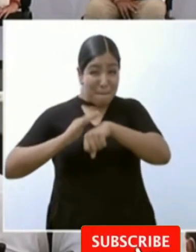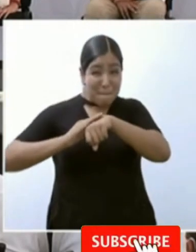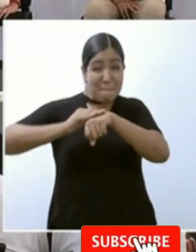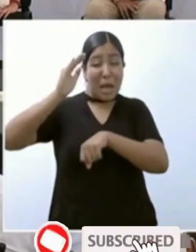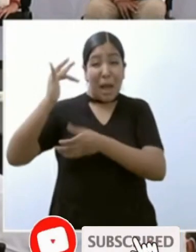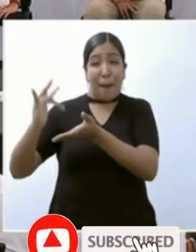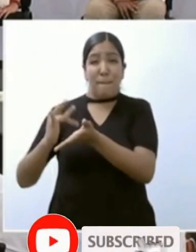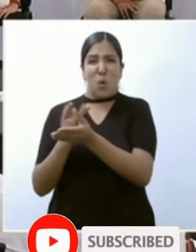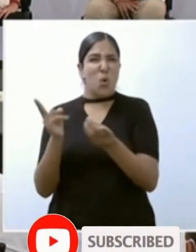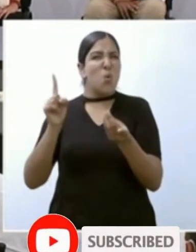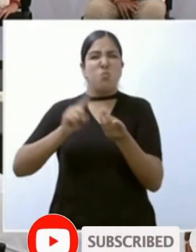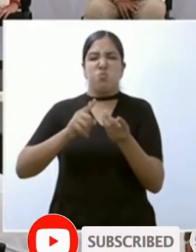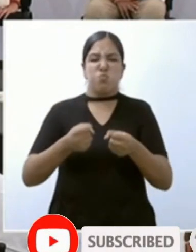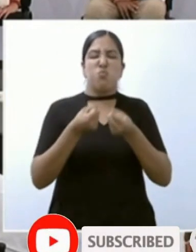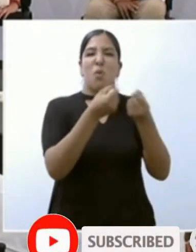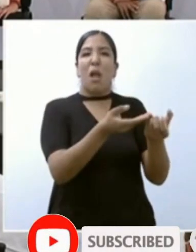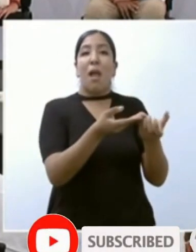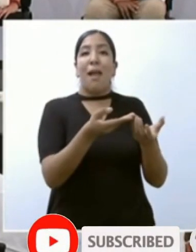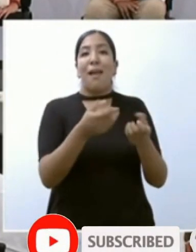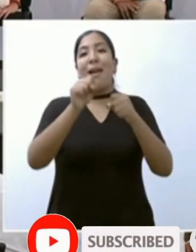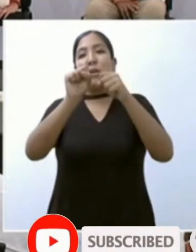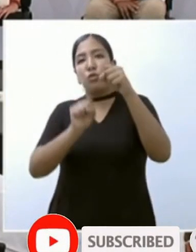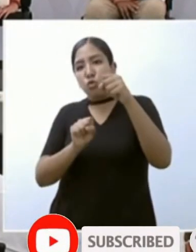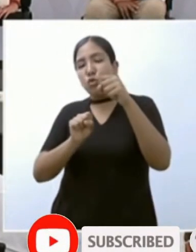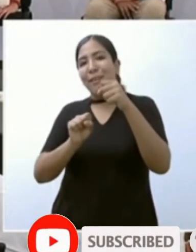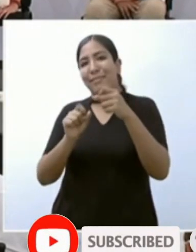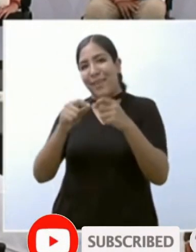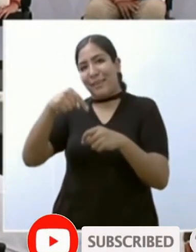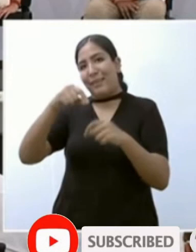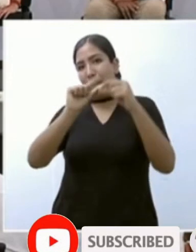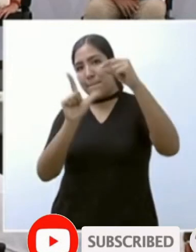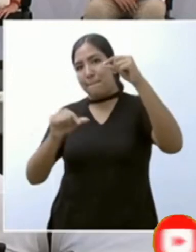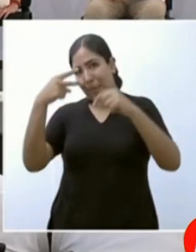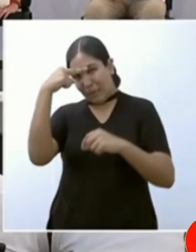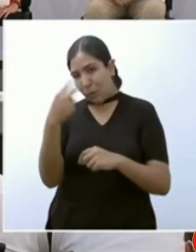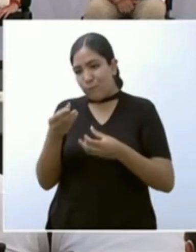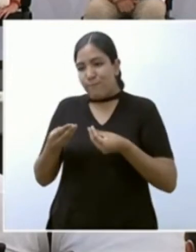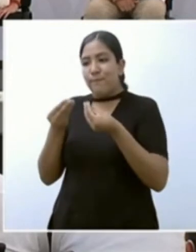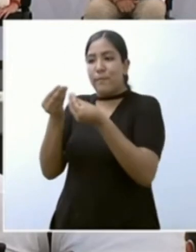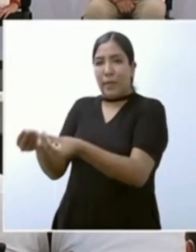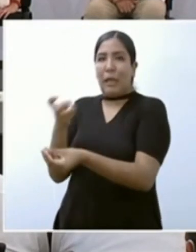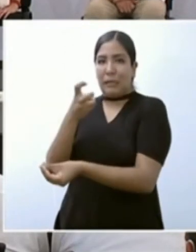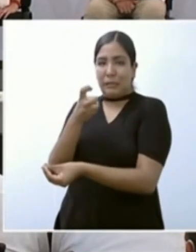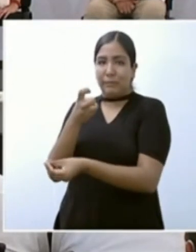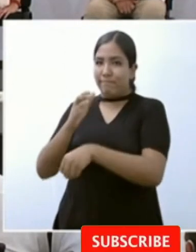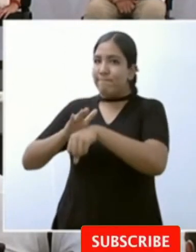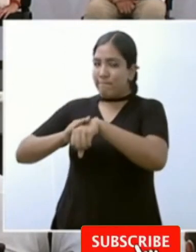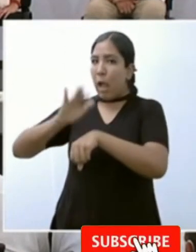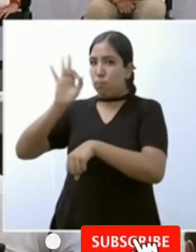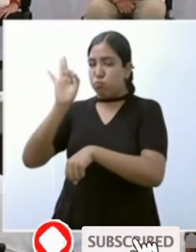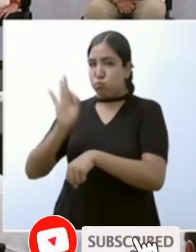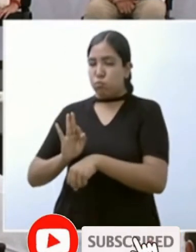sur sureste de nuestro país. entonces estamos